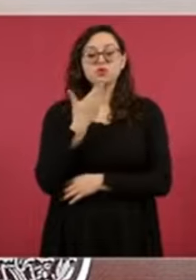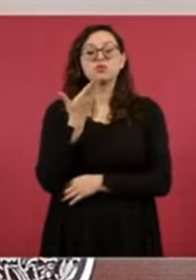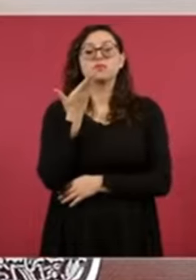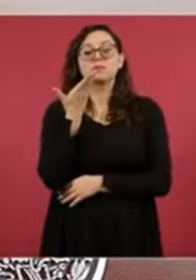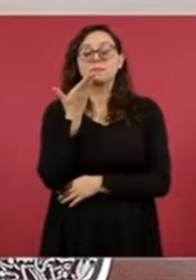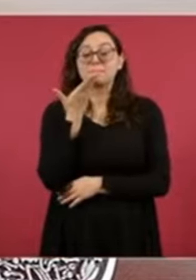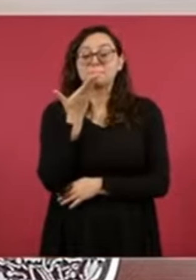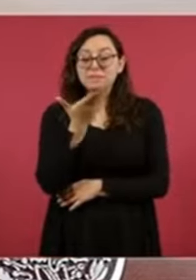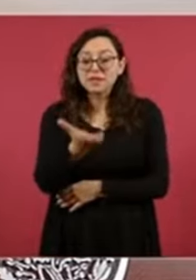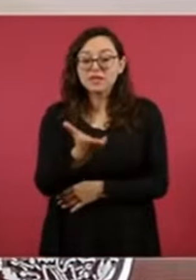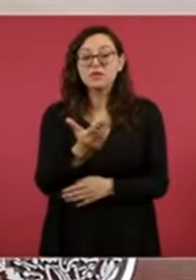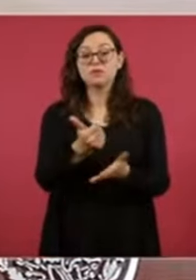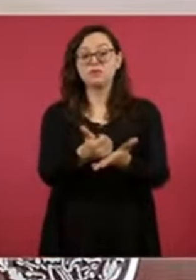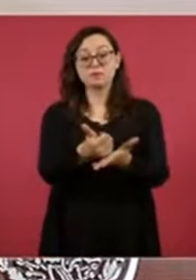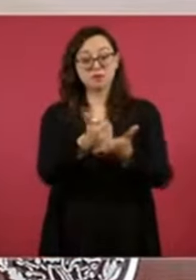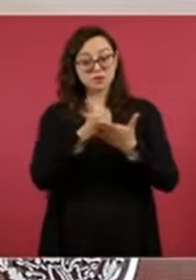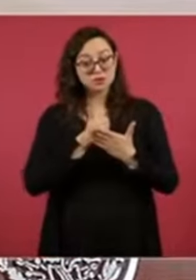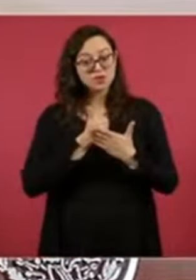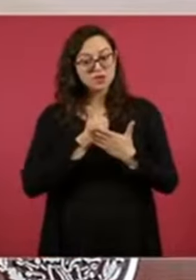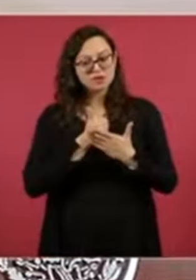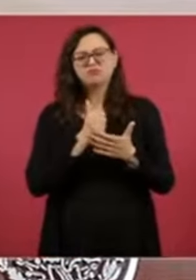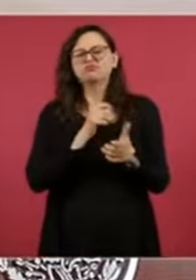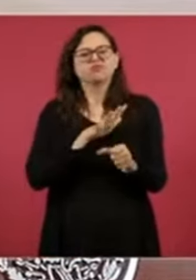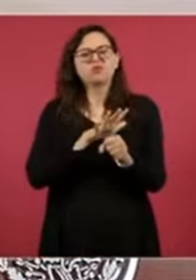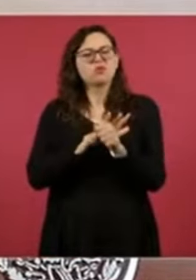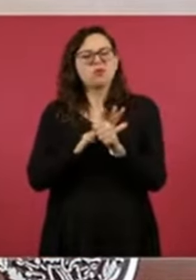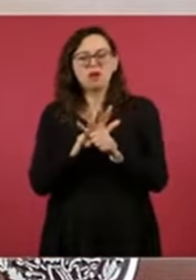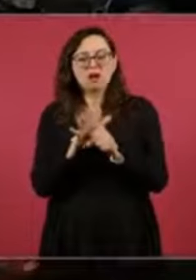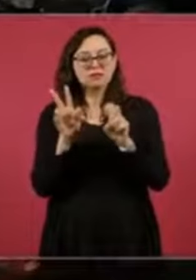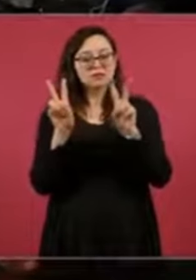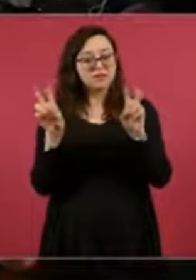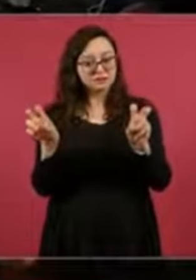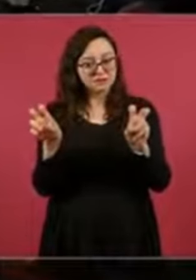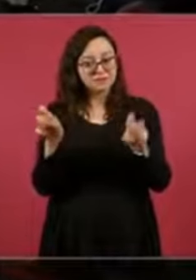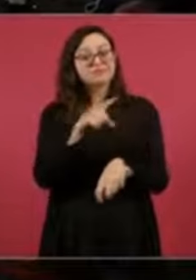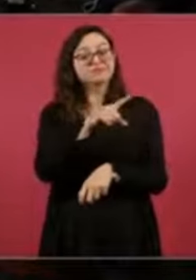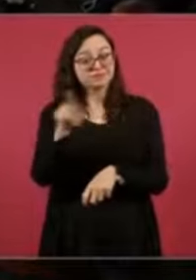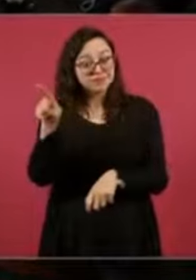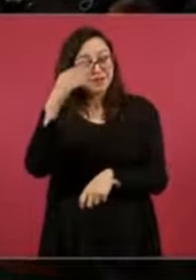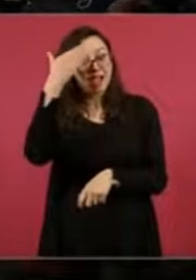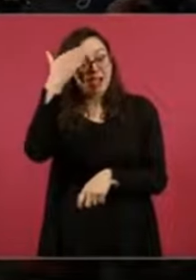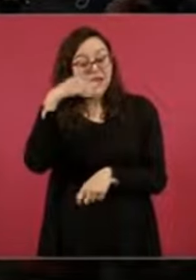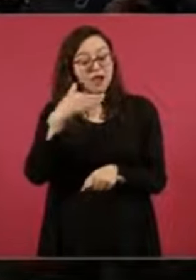para que si hay un tema que no debemos de tocar,